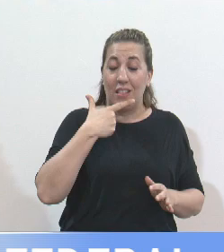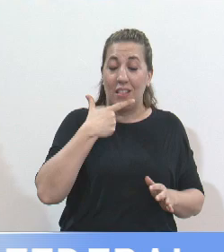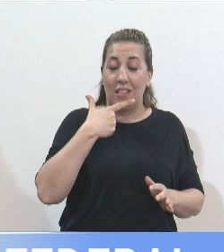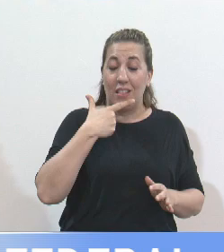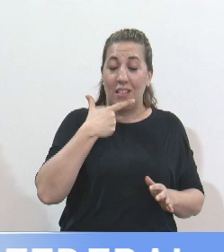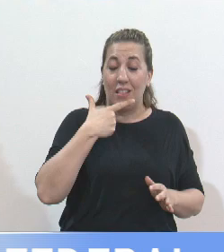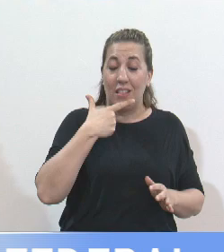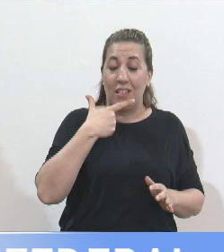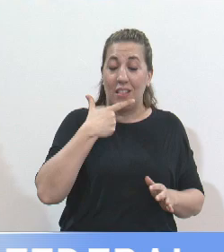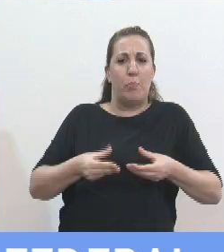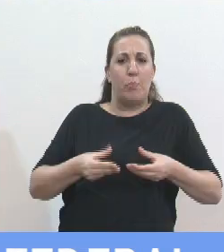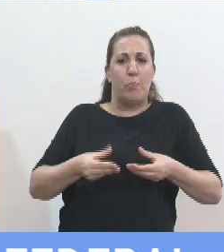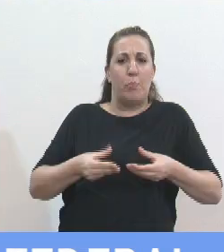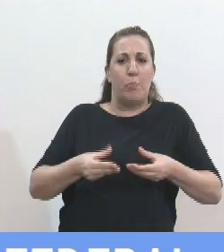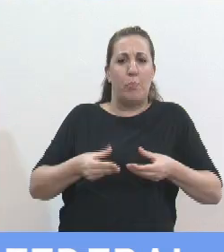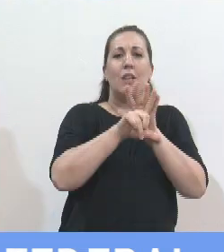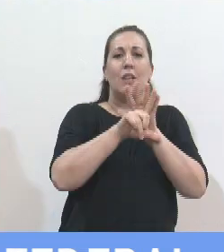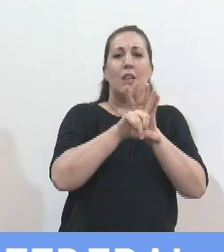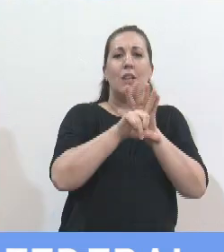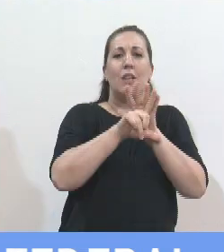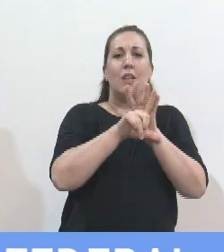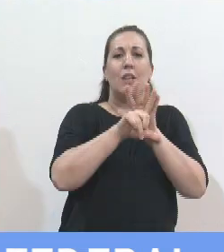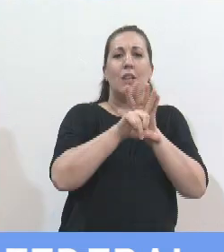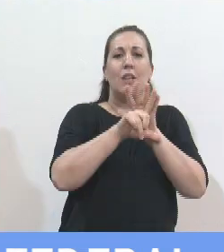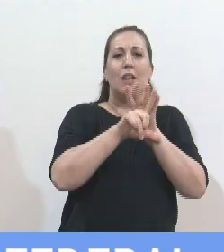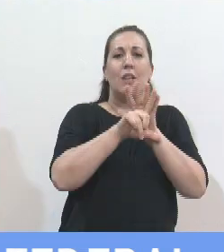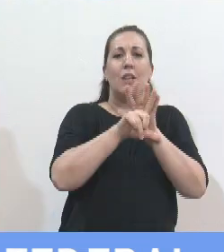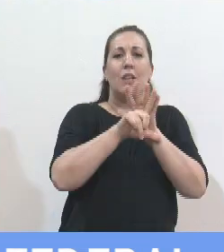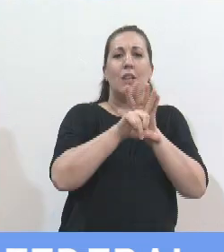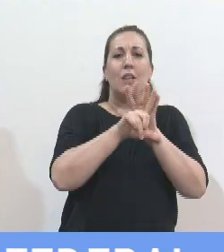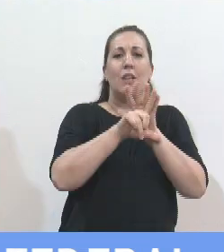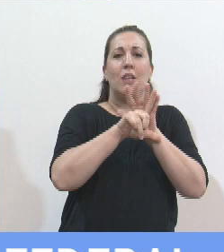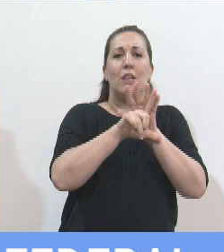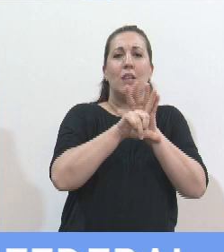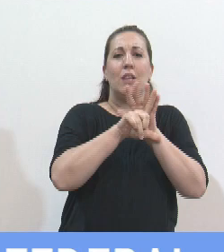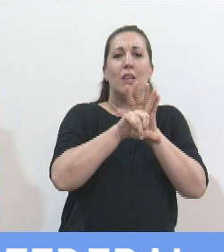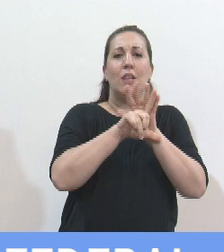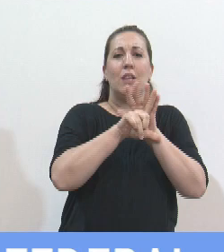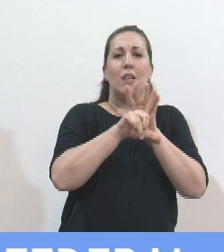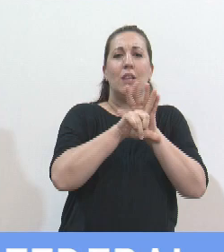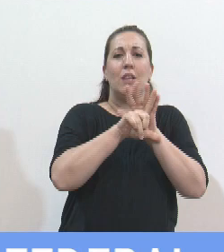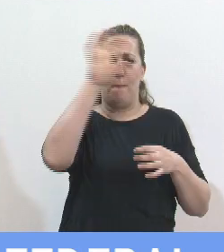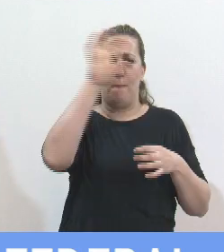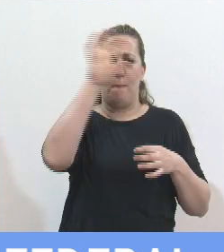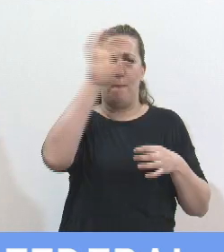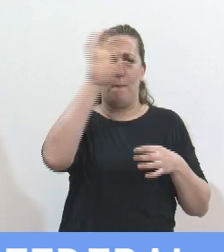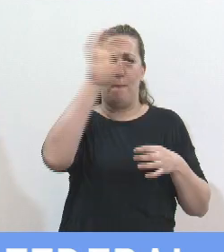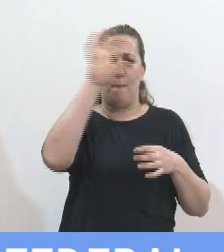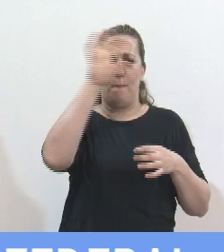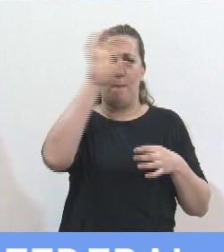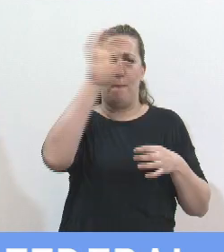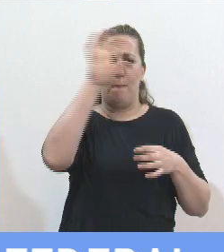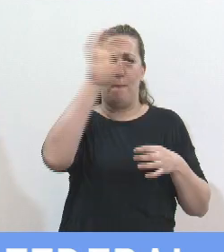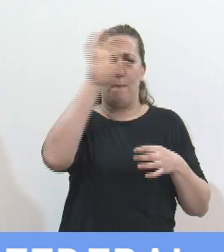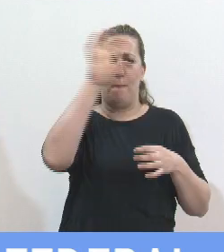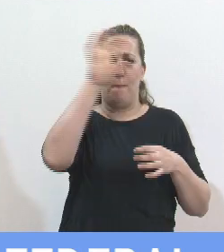un proyecto de ley para fortalecer la justicia federal con asiento en las provincias. En su artículo segundo decía